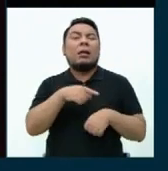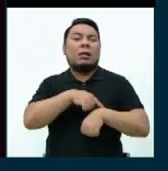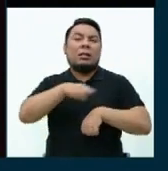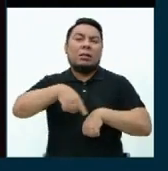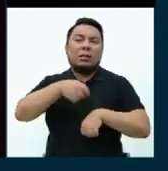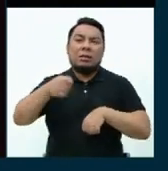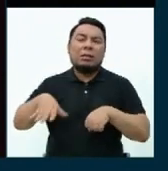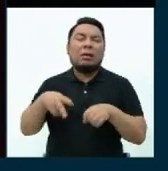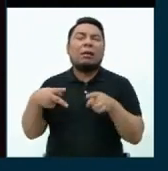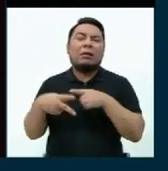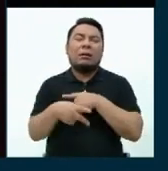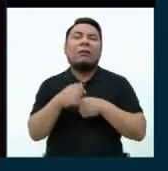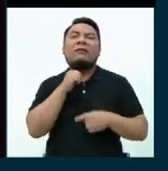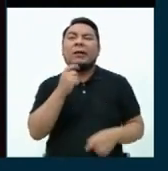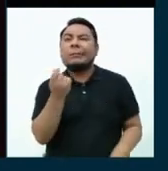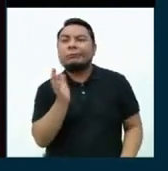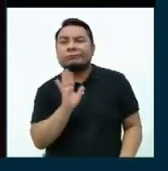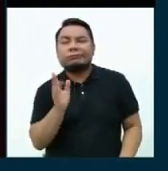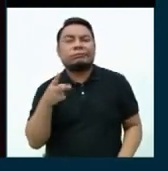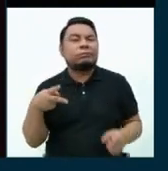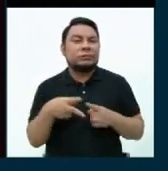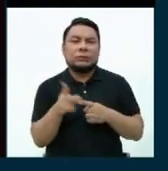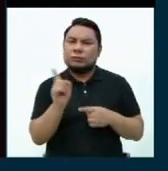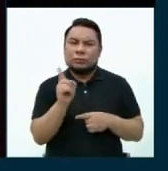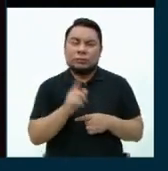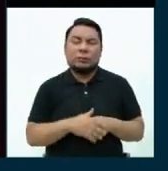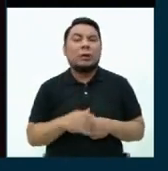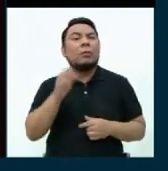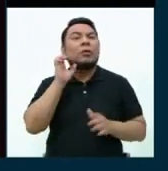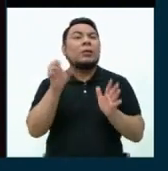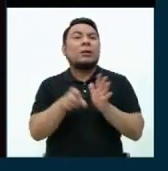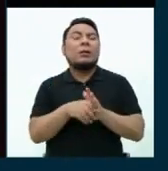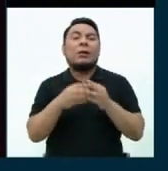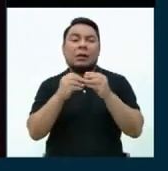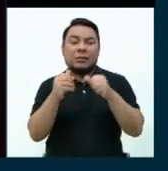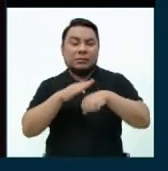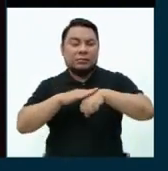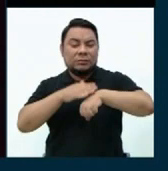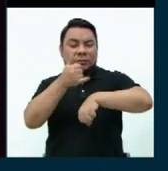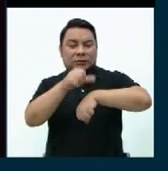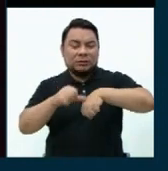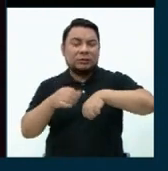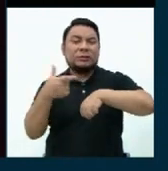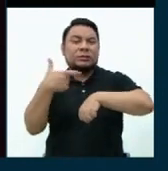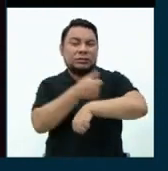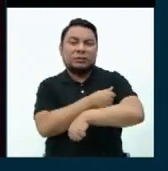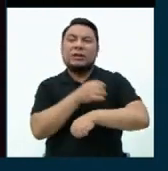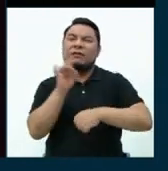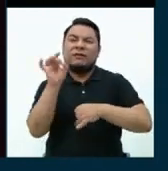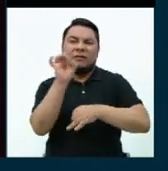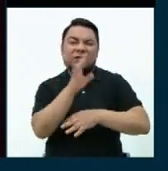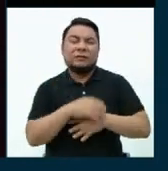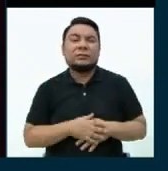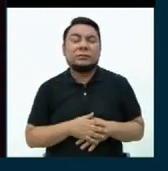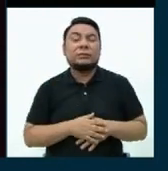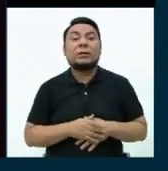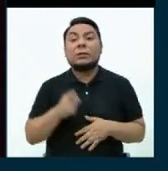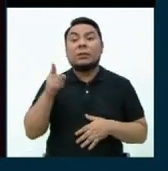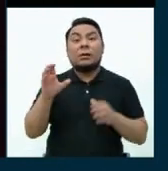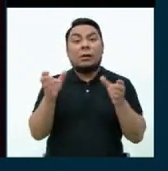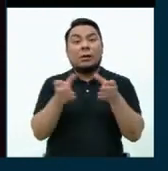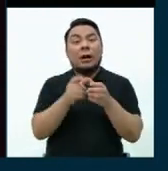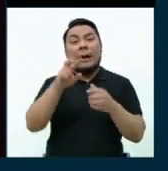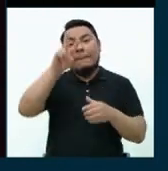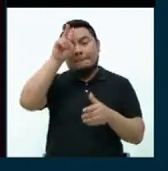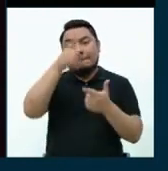realizar por falta de dinero o de materiales, como por ejemplo gasas, algodones, jeringas, silocaínas, etc. Para eso el Partido Perú